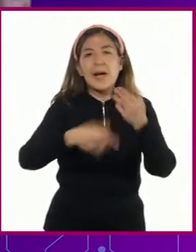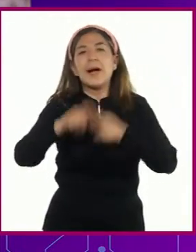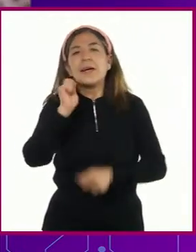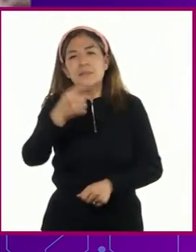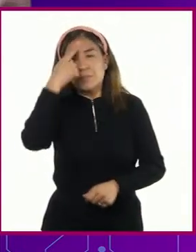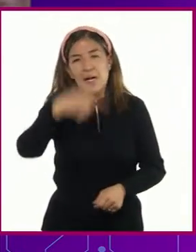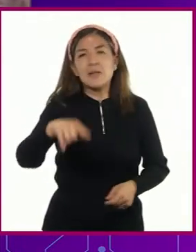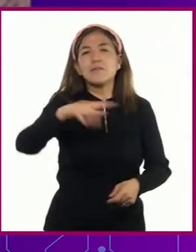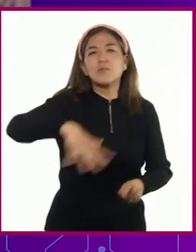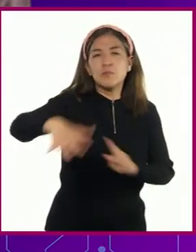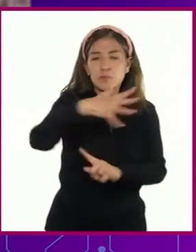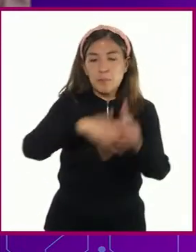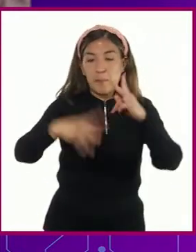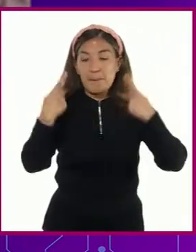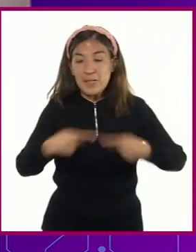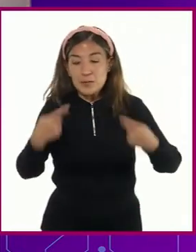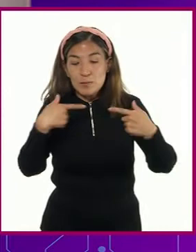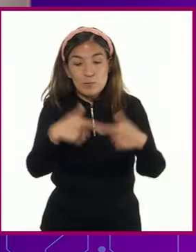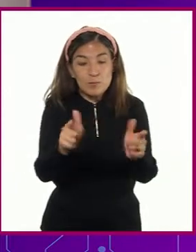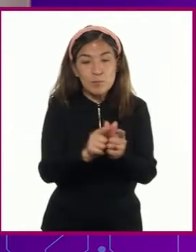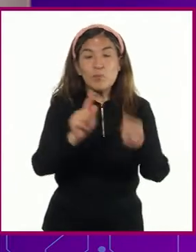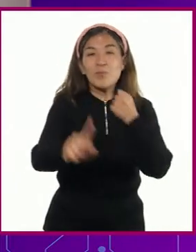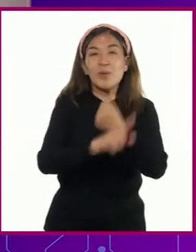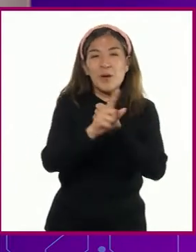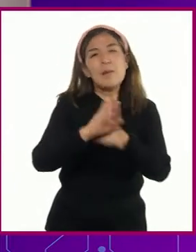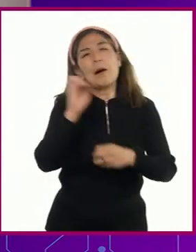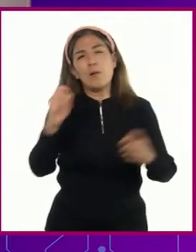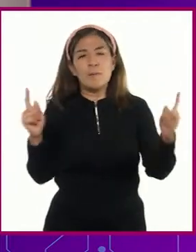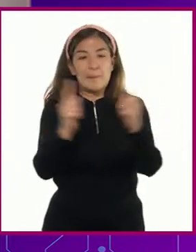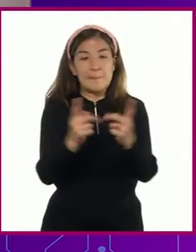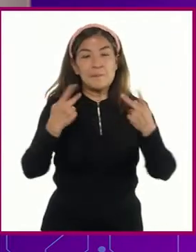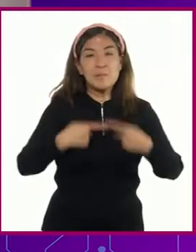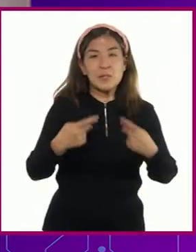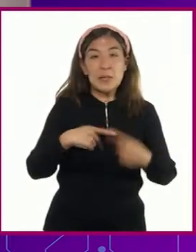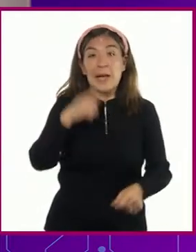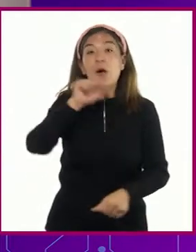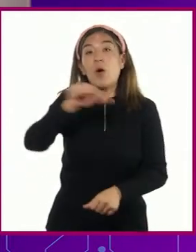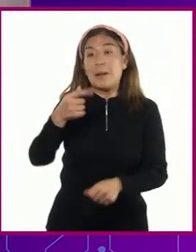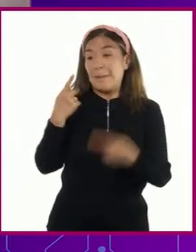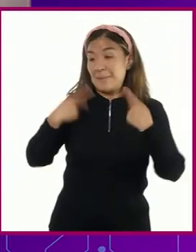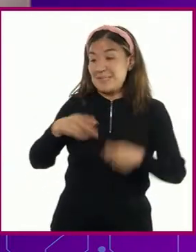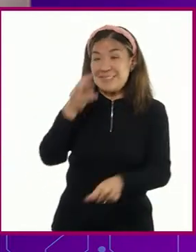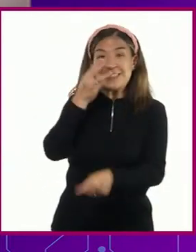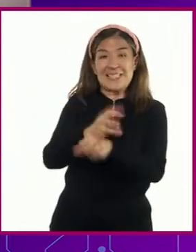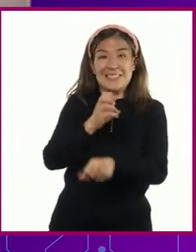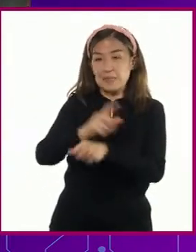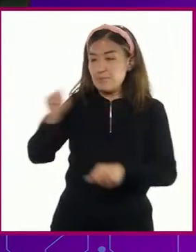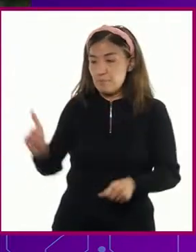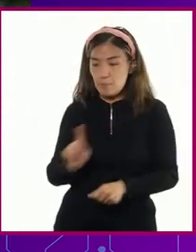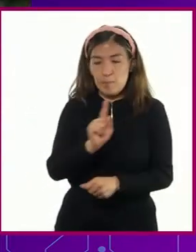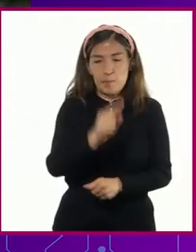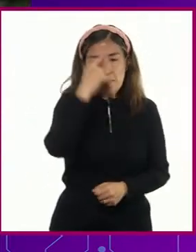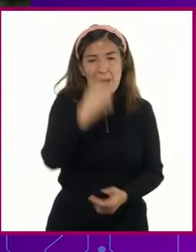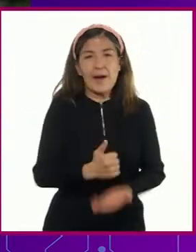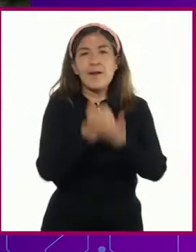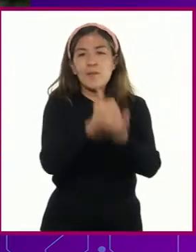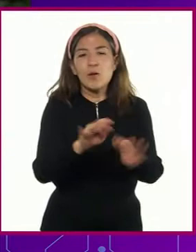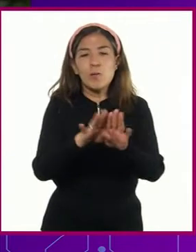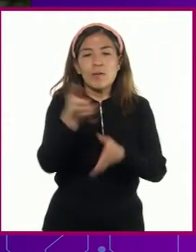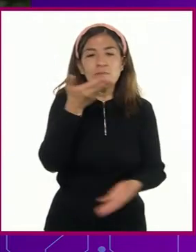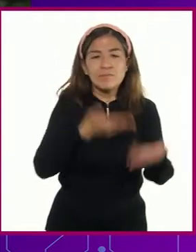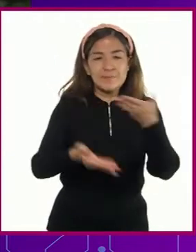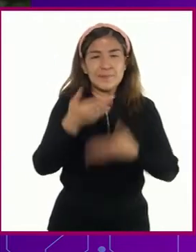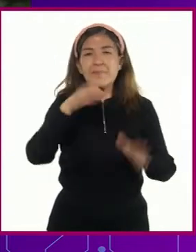intereses de las partes en conflicto, mediante la intervención de un tercero que facilite el diálogo. Por ejemplo,